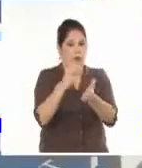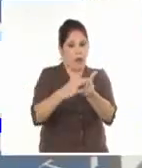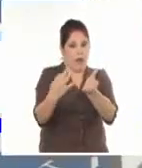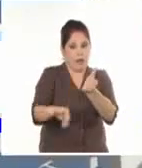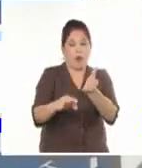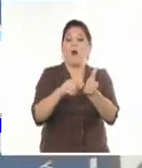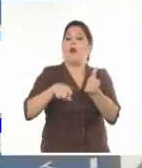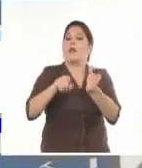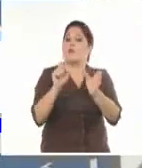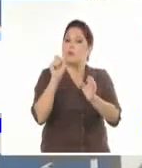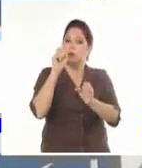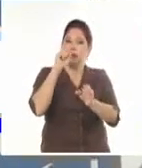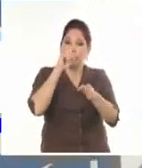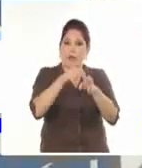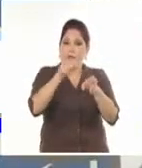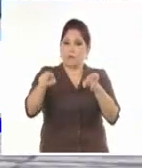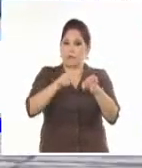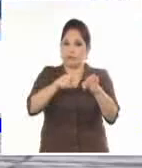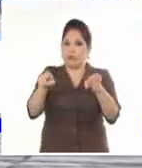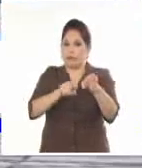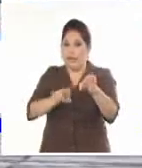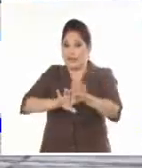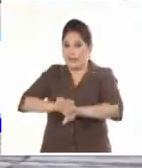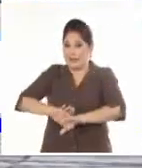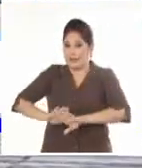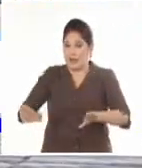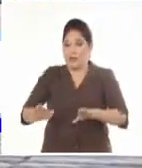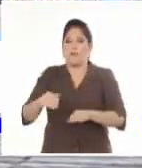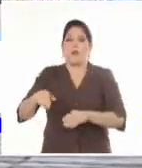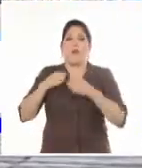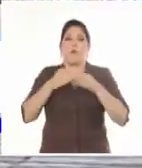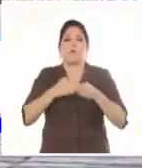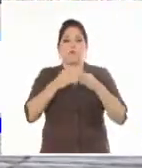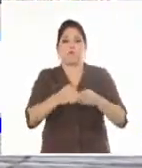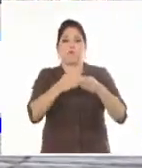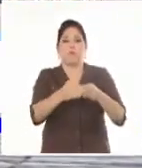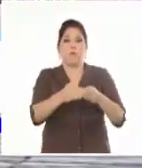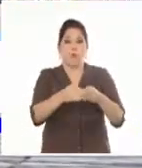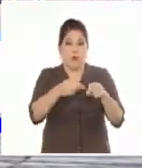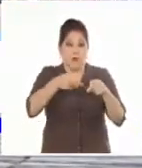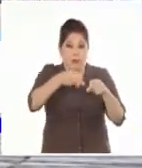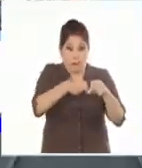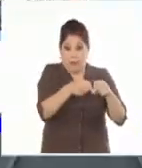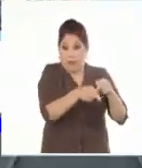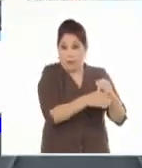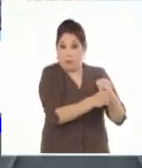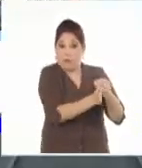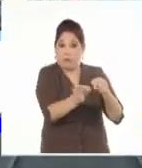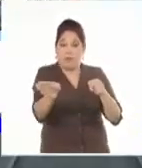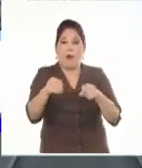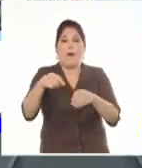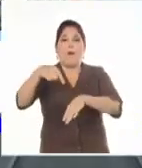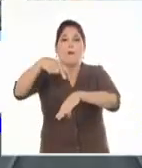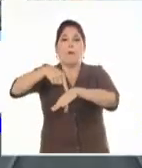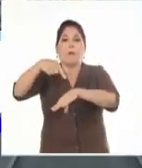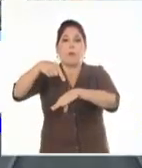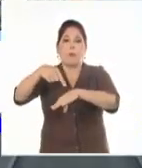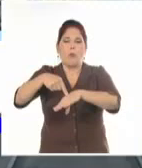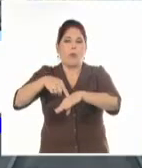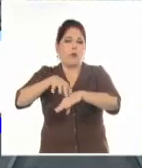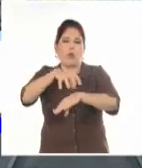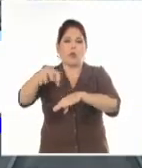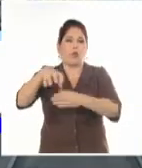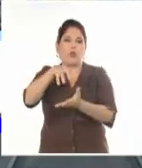Incluida la extracción del arroz en la Habana, el buque tiene como próxima escala el puerto de la ciudad